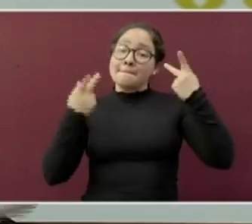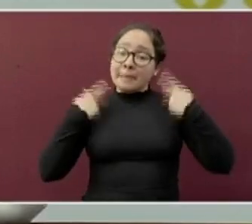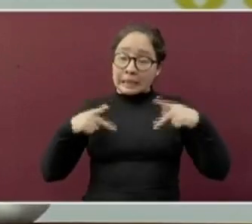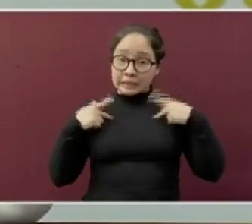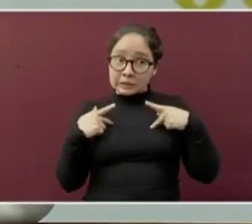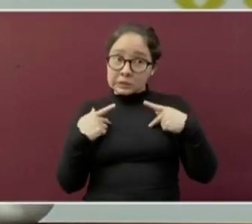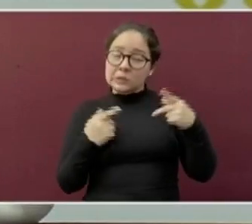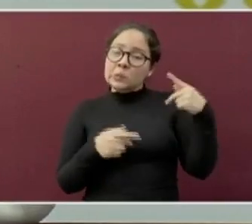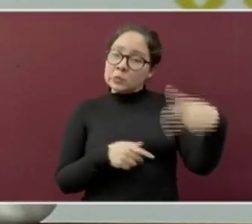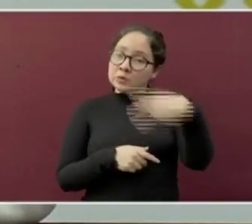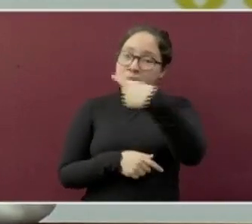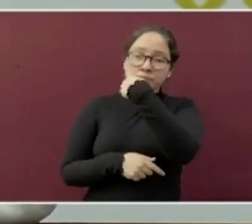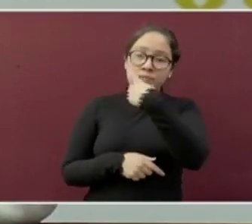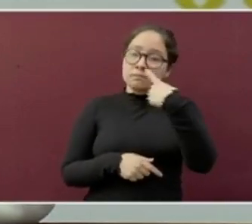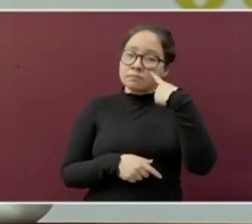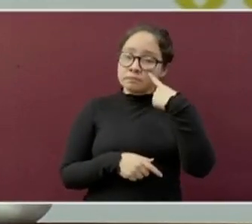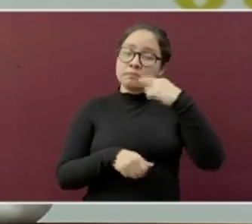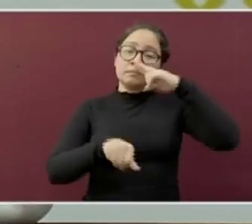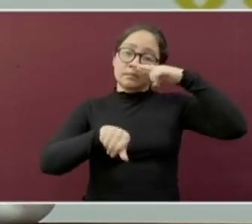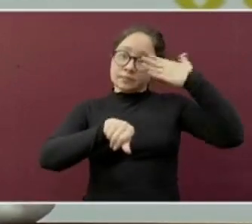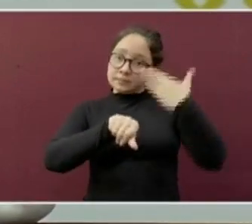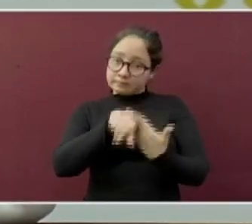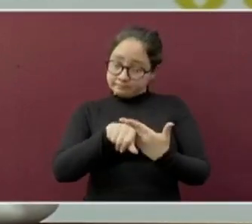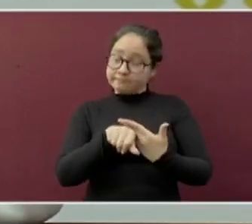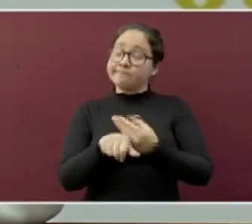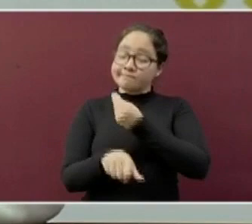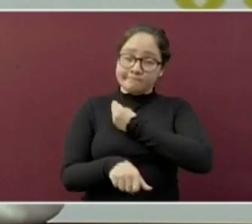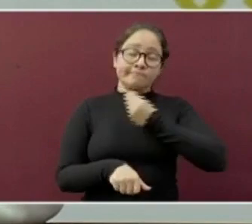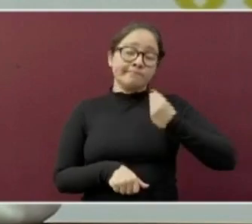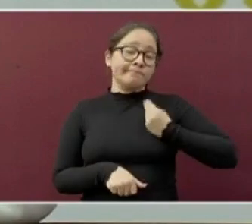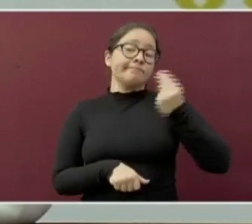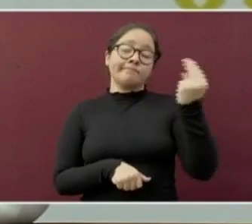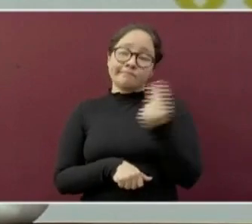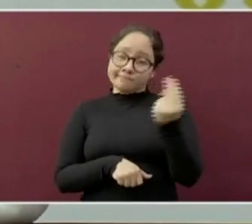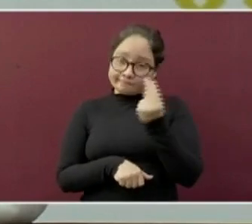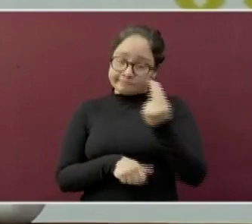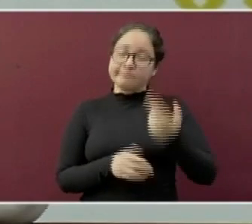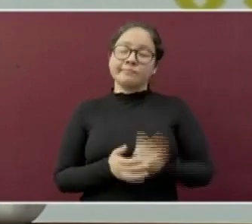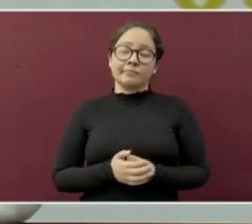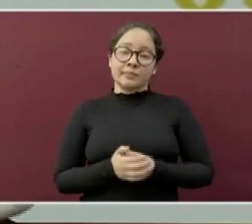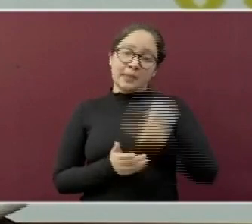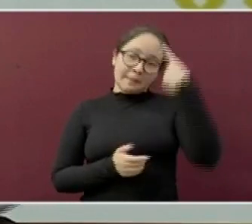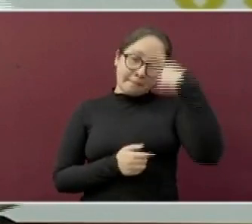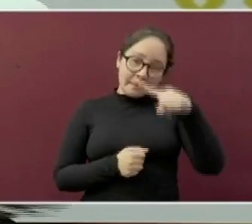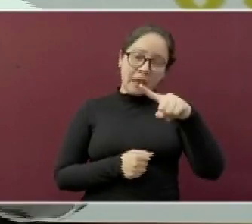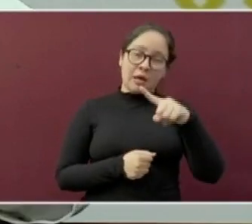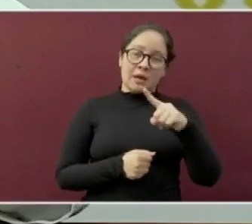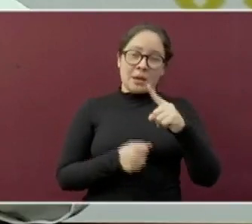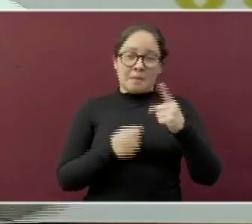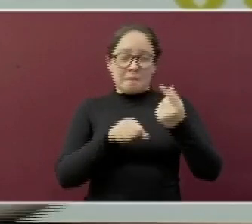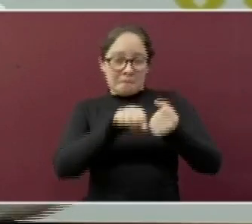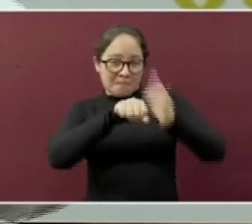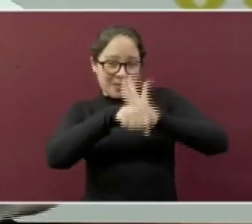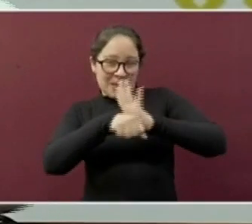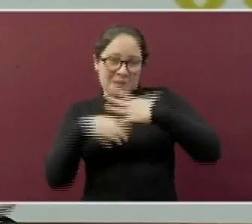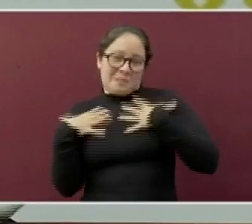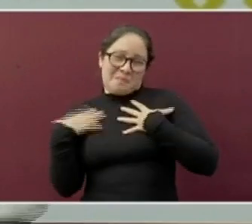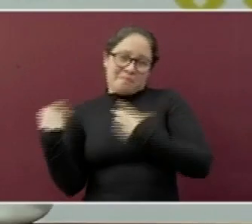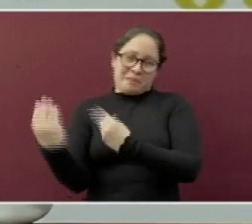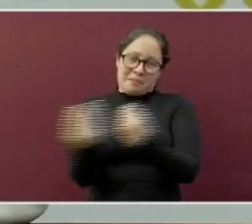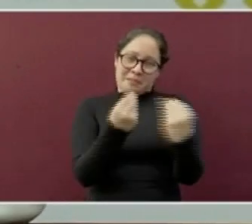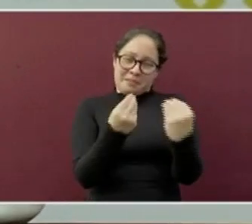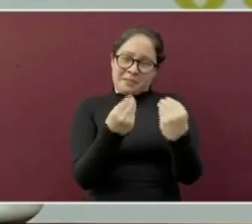asumiendo, como lo ha hecho hasta ahora, la responsabilidad que les toca para evitar propagar esta terrible